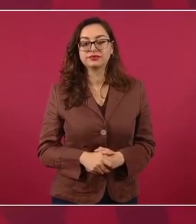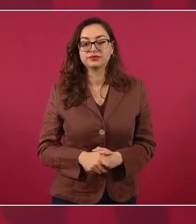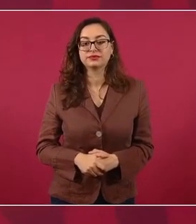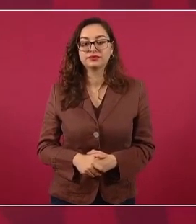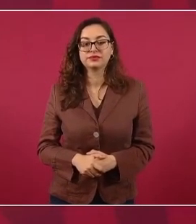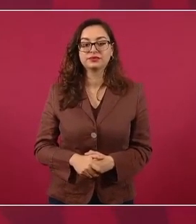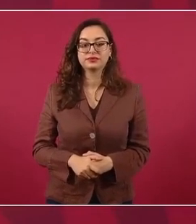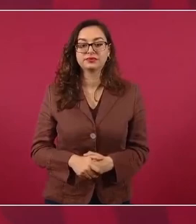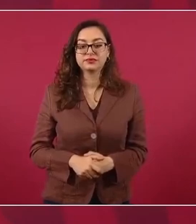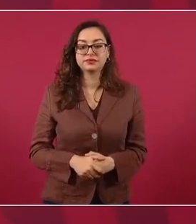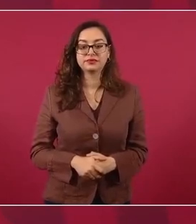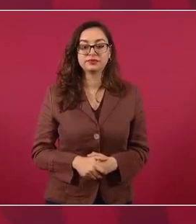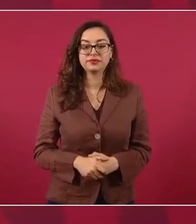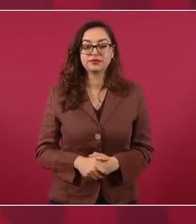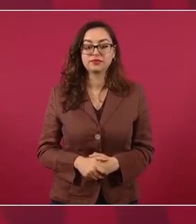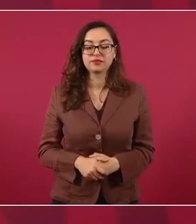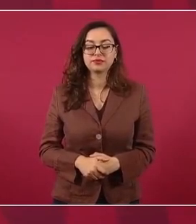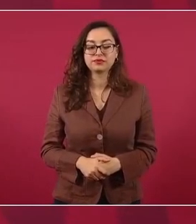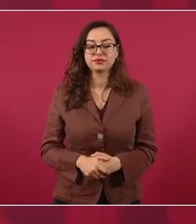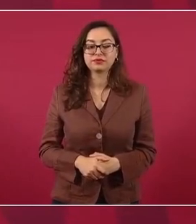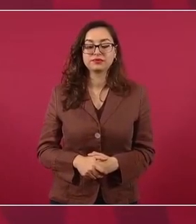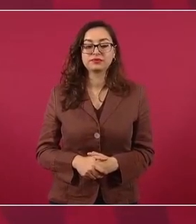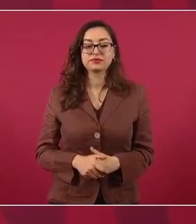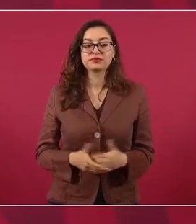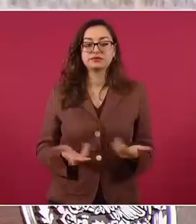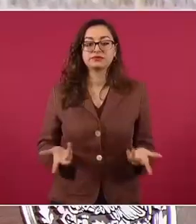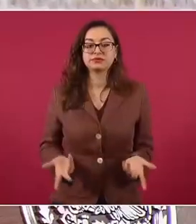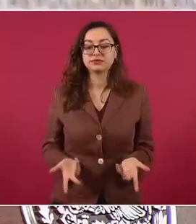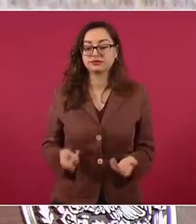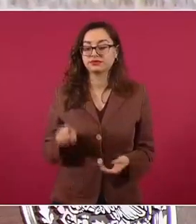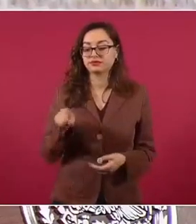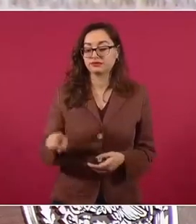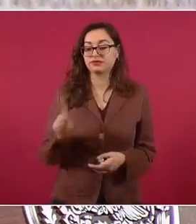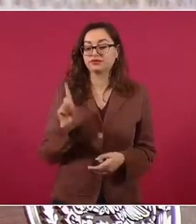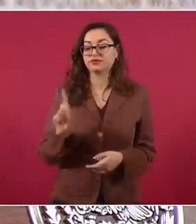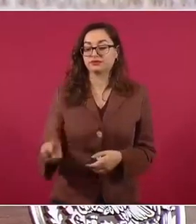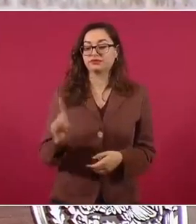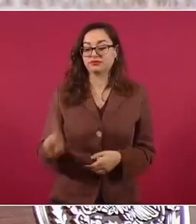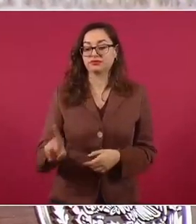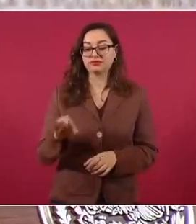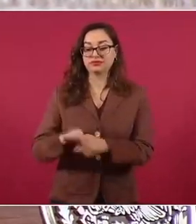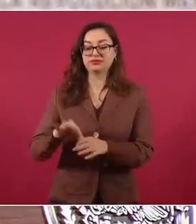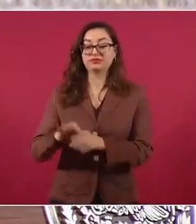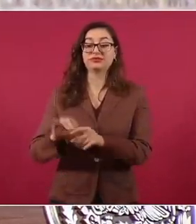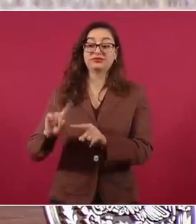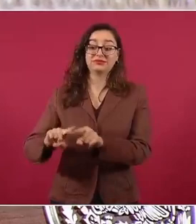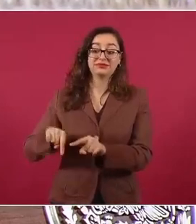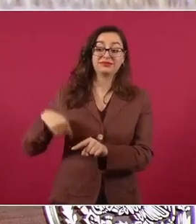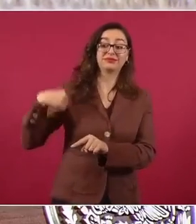Y luego, a los ocho días, elecciones en Estados Unidos.